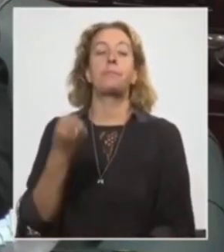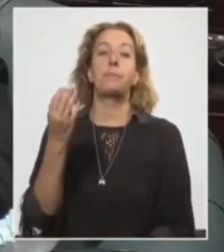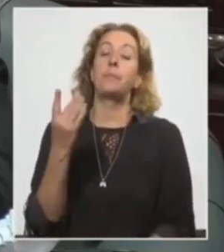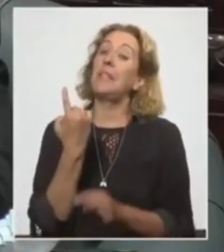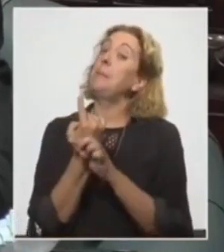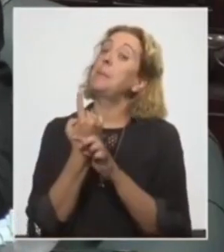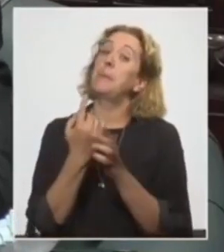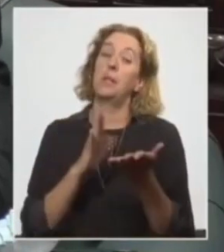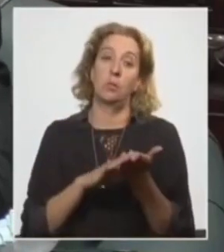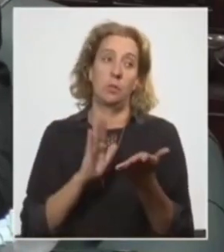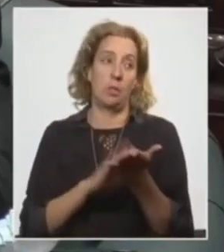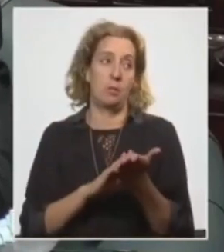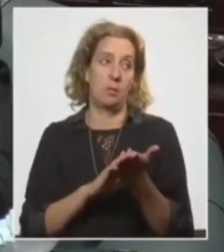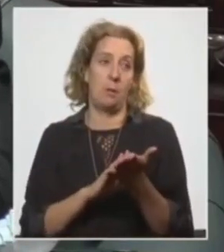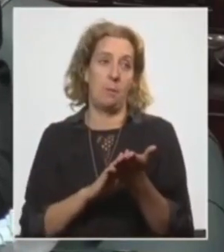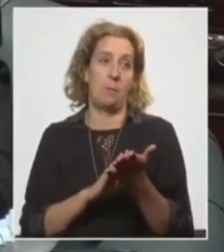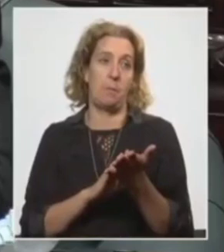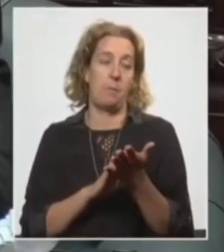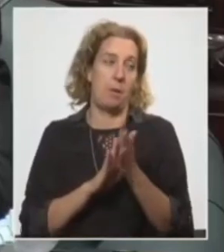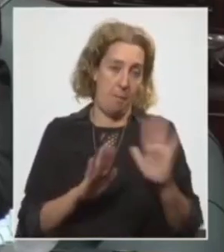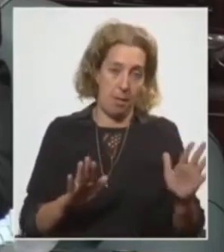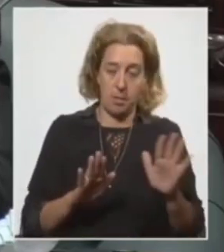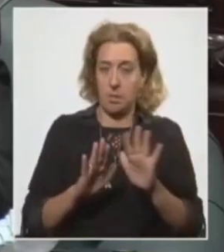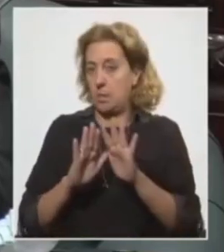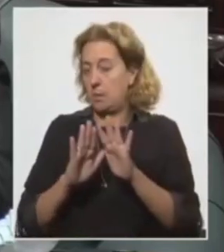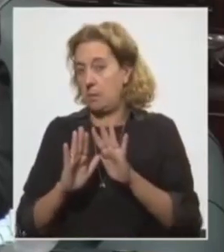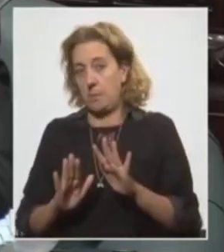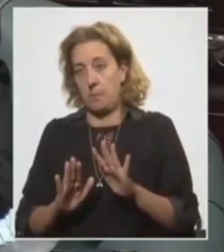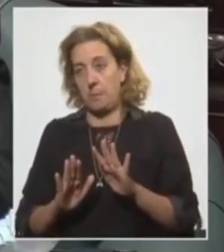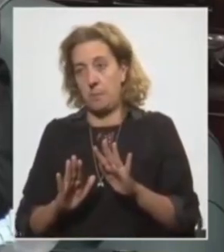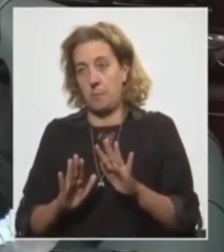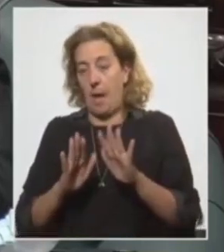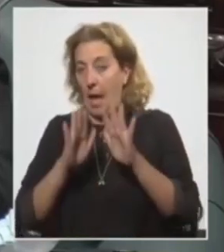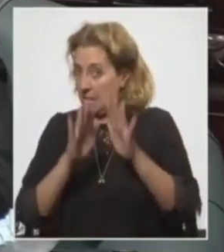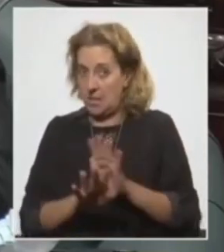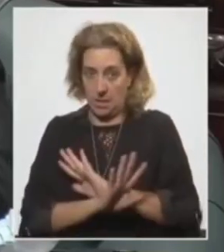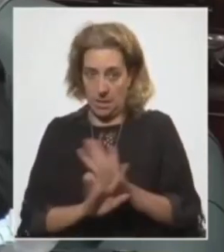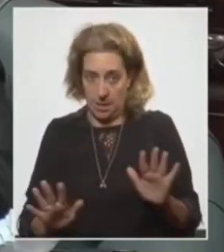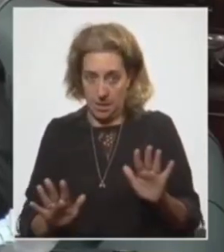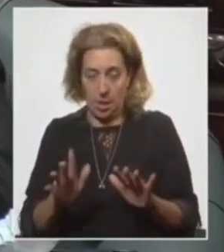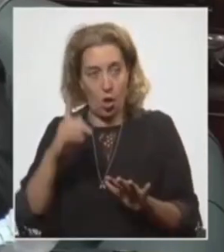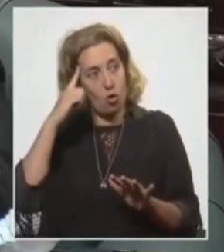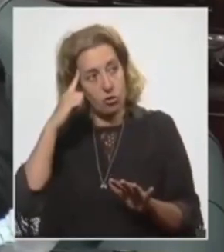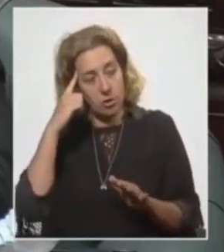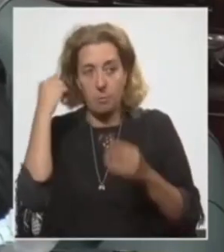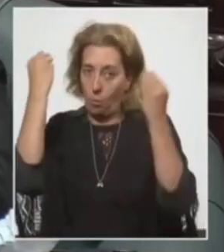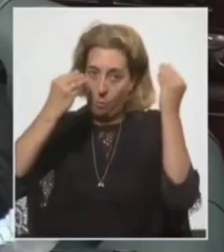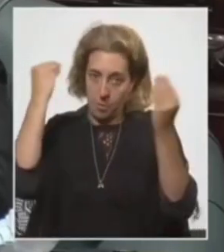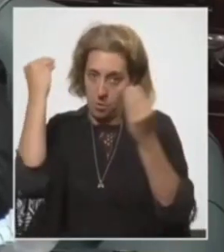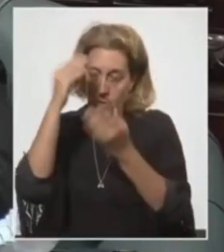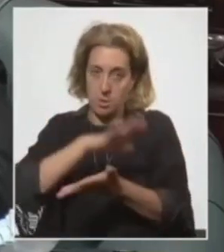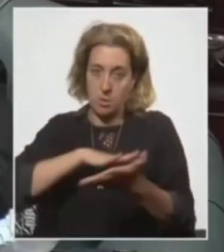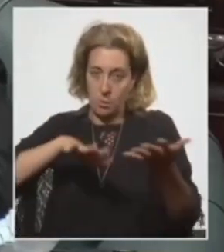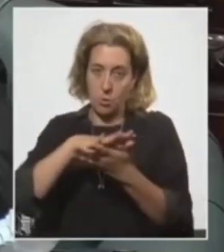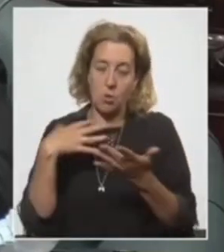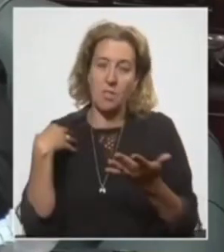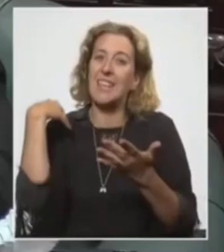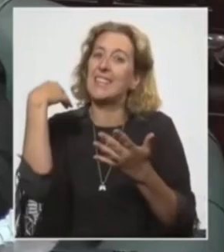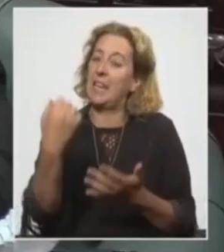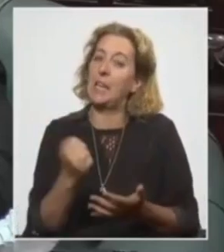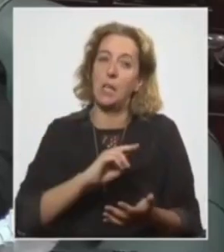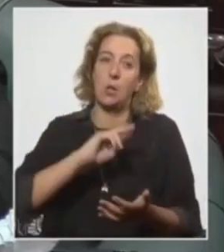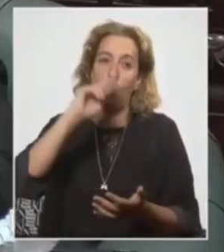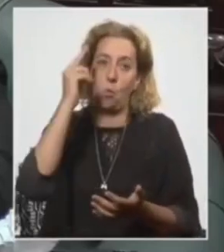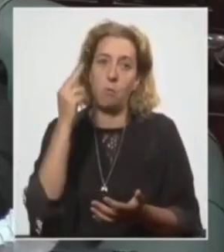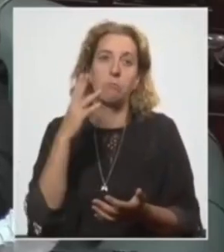constancia, ni más ni menos, pero acá la conciencia y la preocupación de la situación sanitaria del país